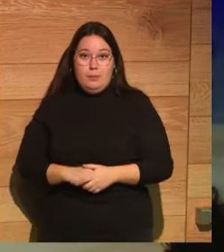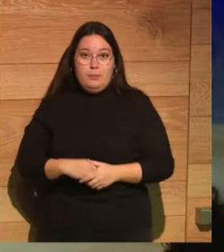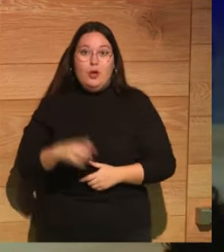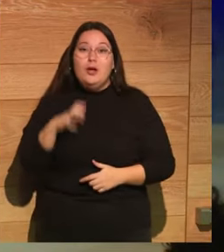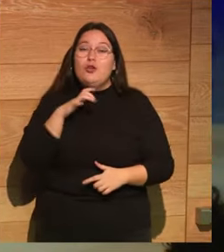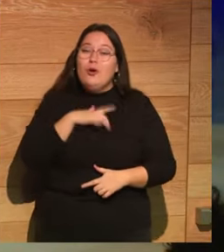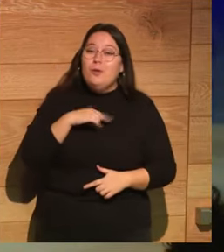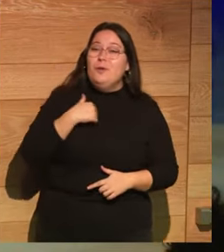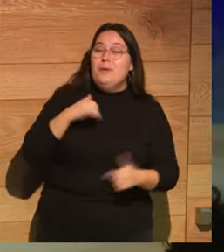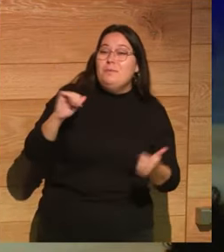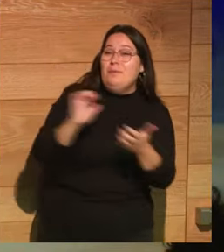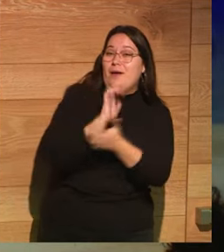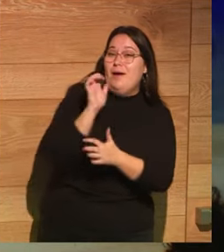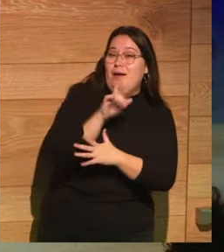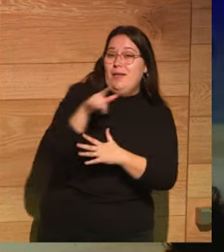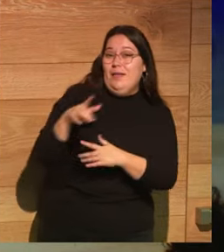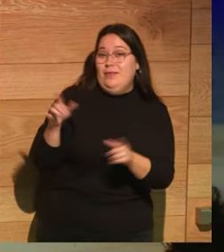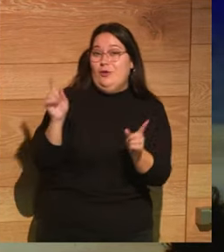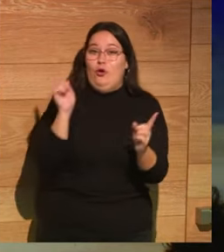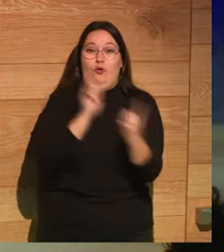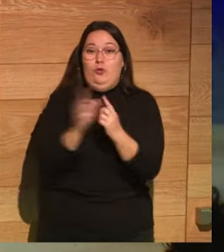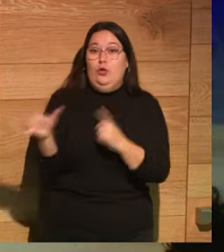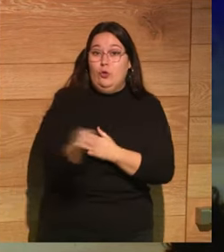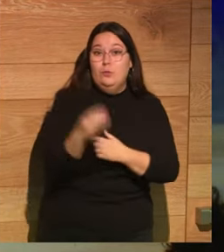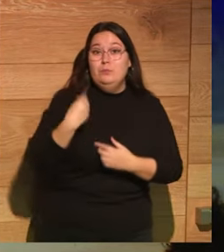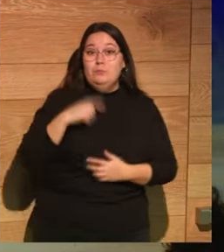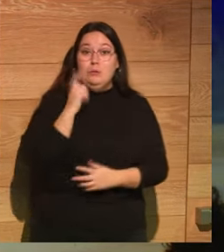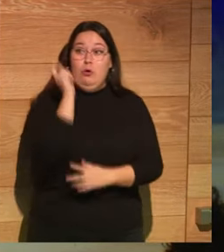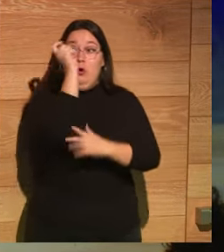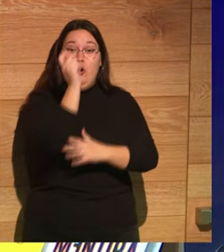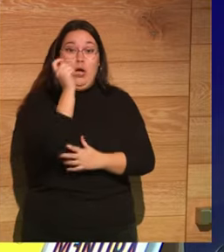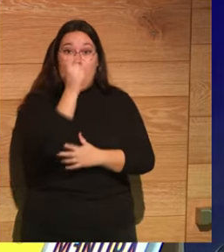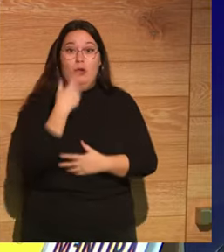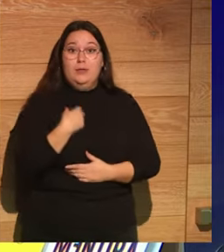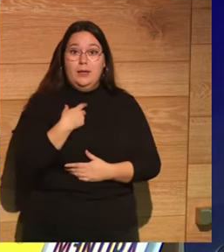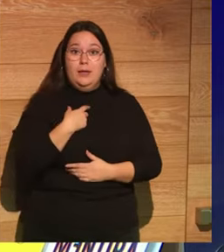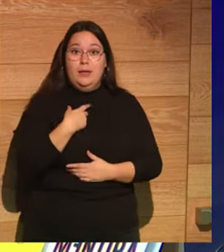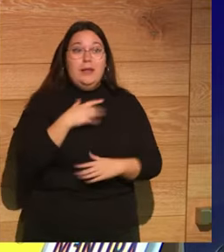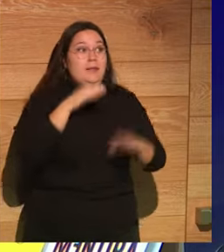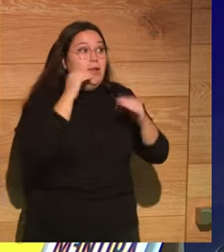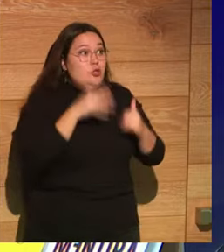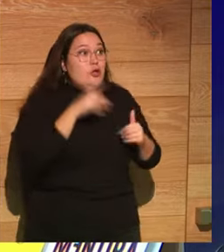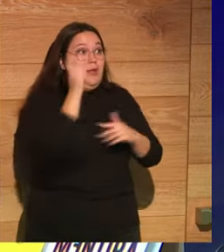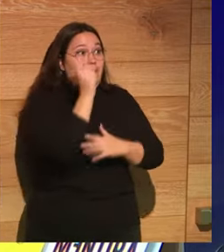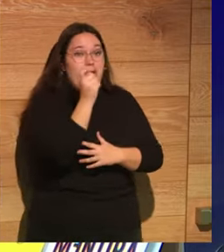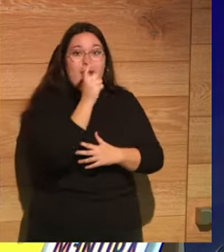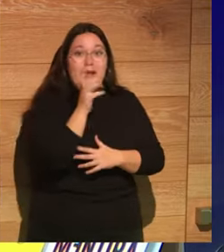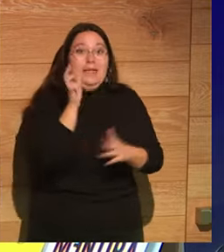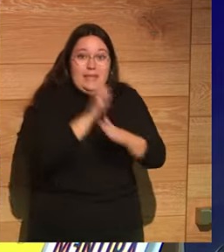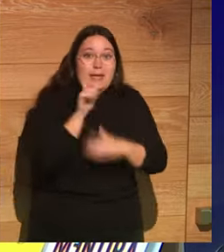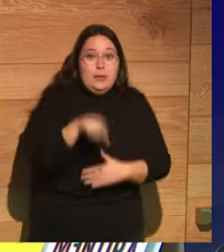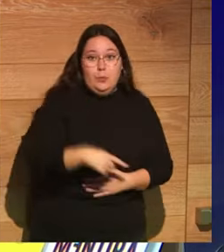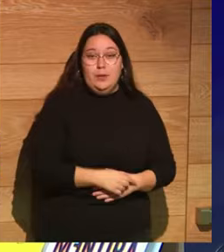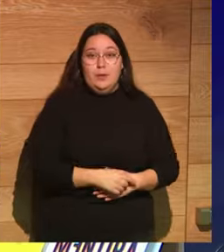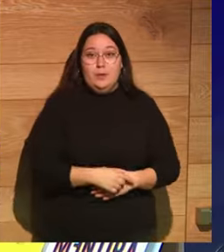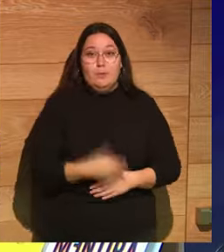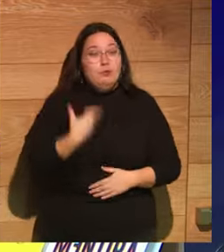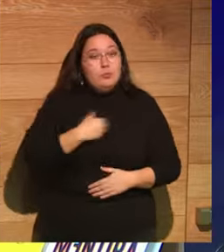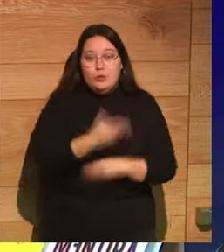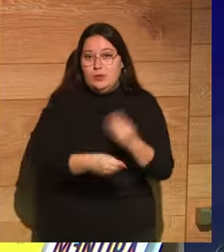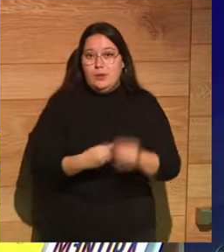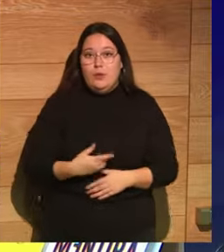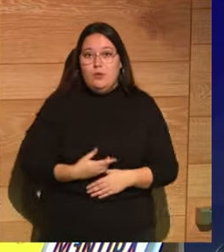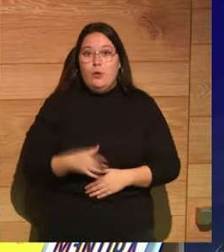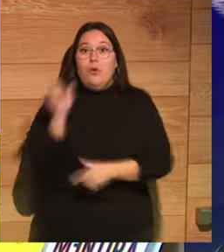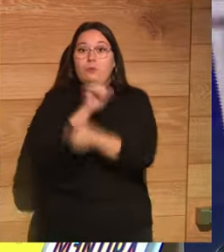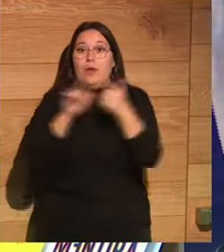riendo de todos ellos es como el Quijote es a la vez novela de caballerías y se ríe de las novelas de caballerías pues Luciano está haciendo lo mismo porque hombre un viaje